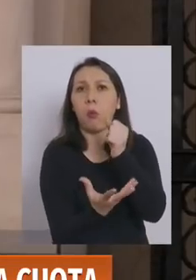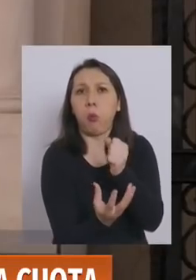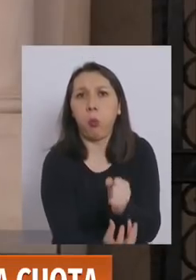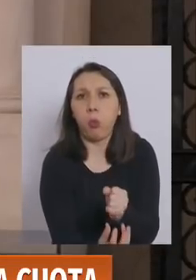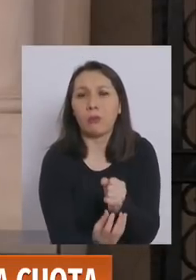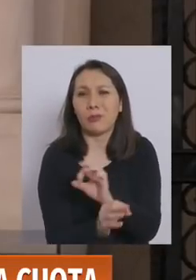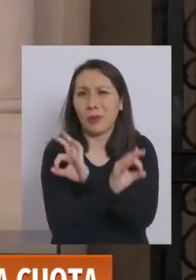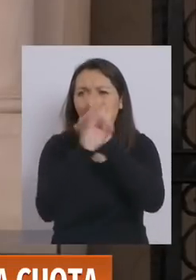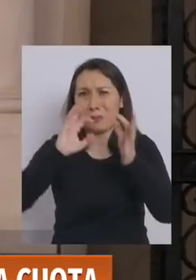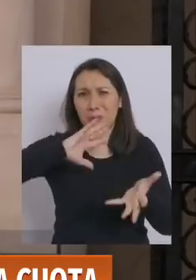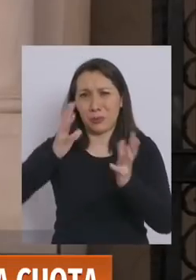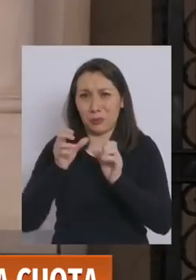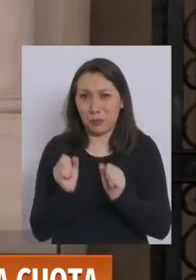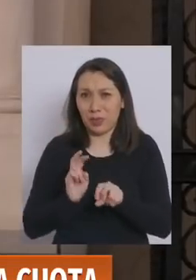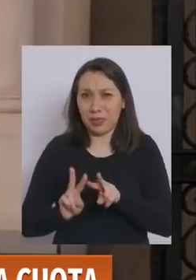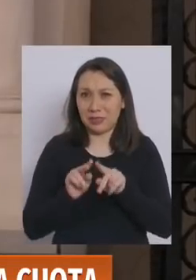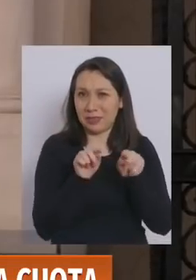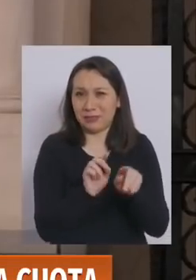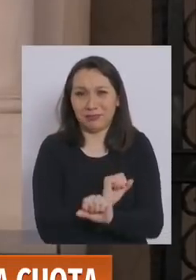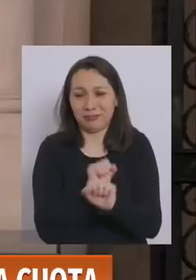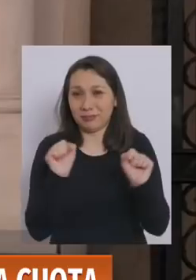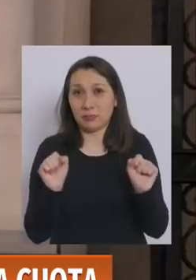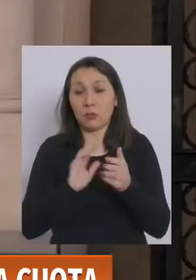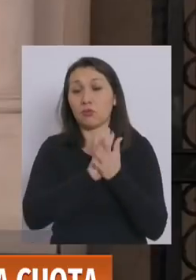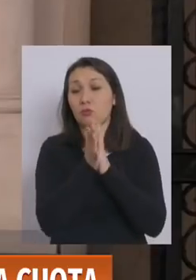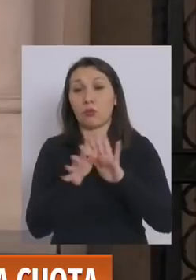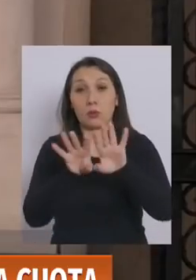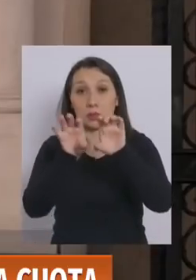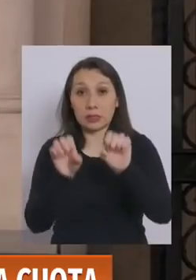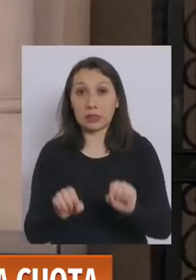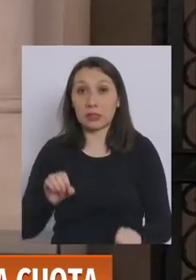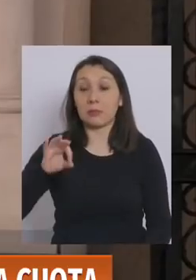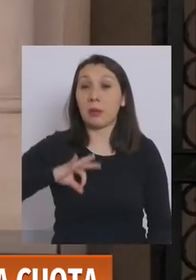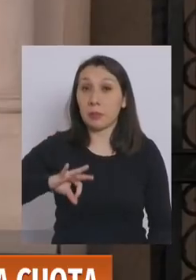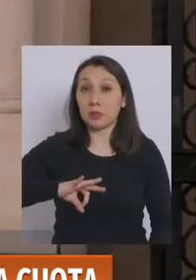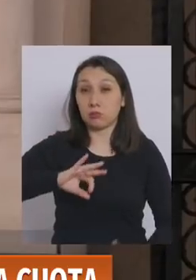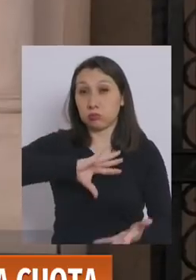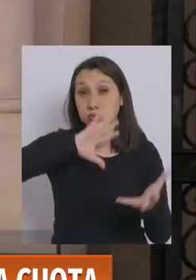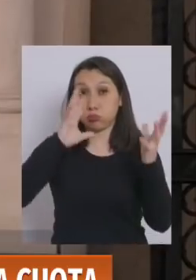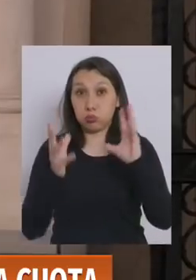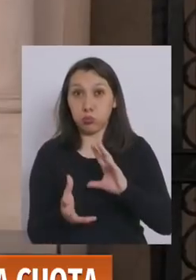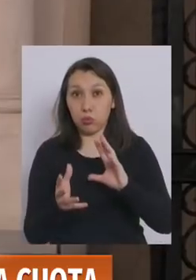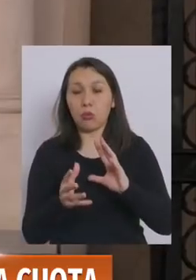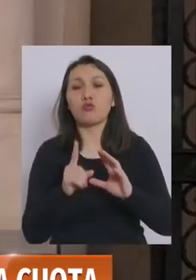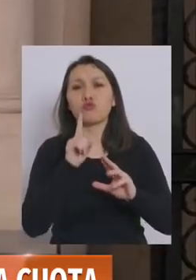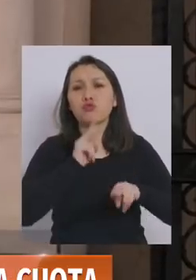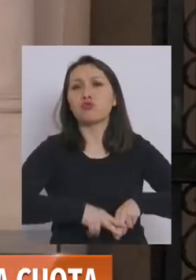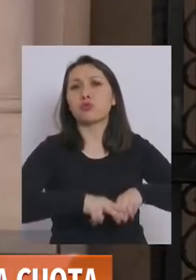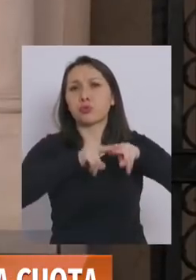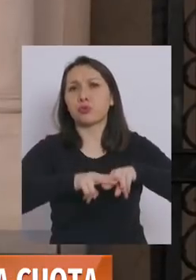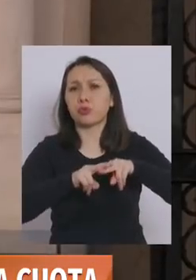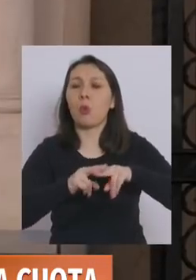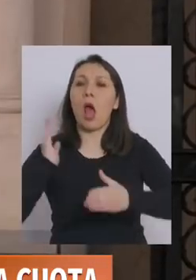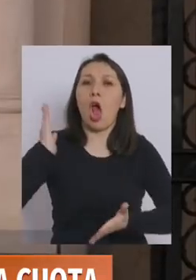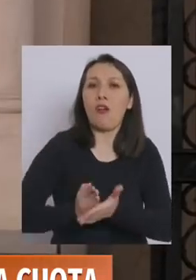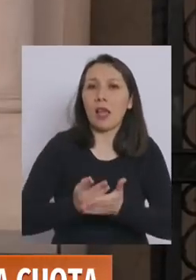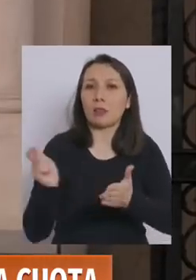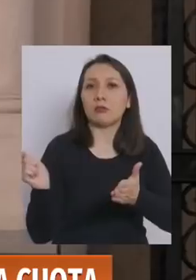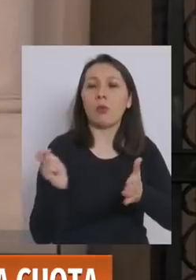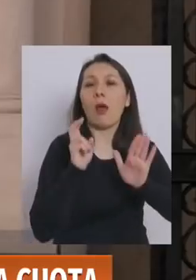ninguna parte del planeta se puede hacer aquello. Todos los sistemas de pensiones en el mundo tienen un ahorro forzado.